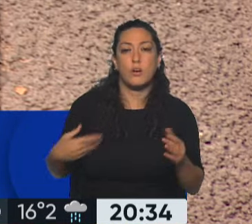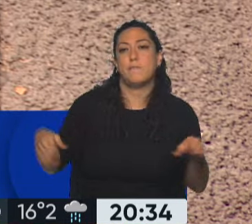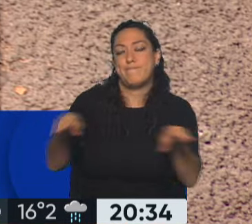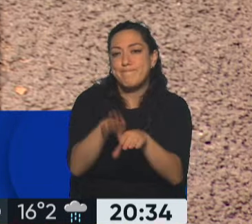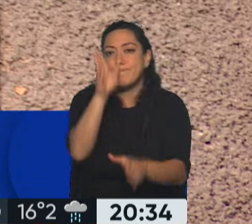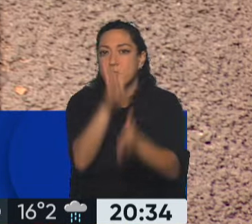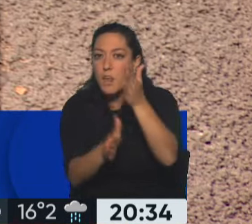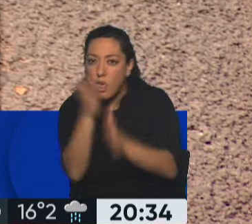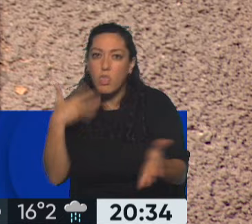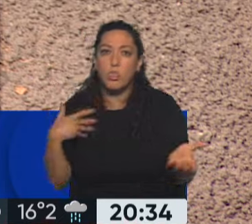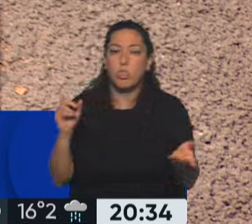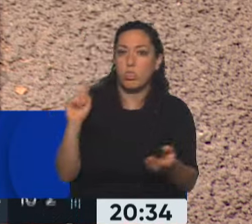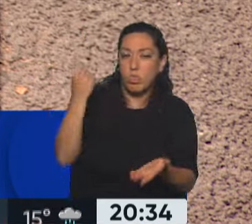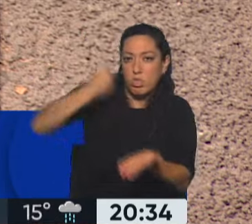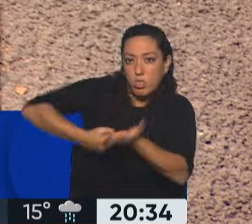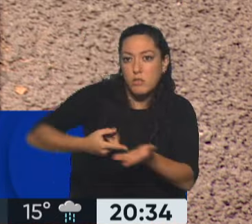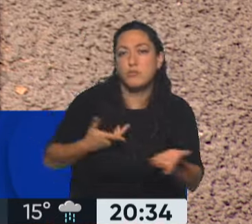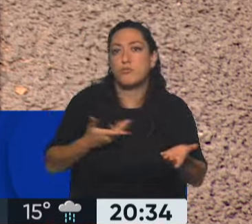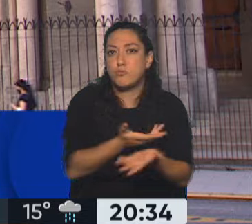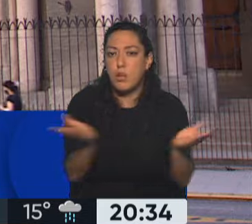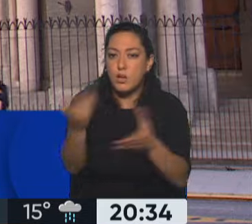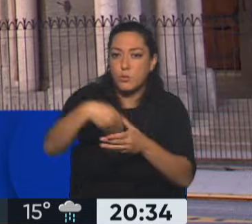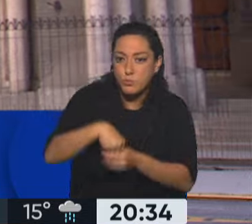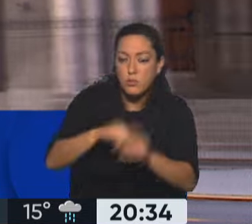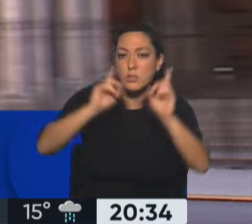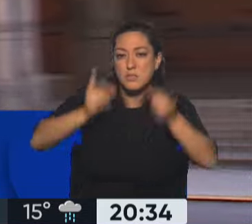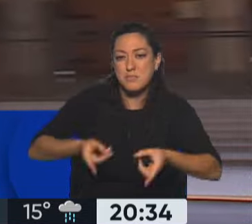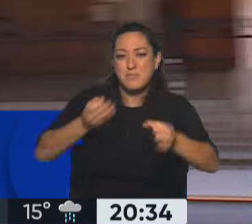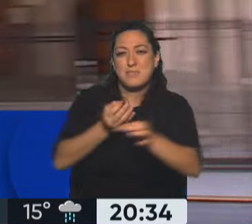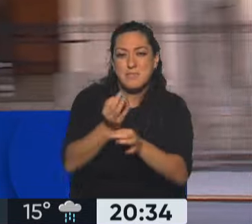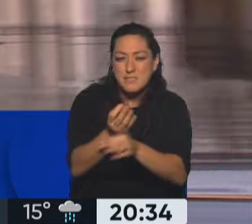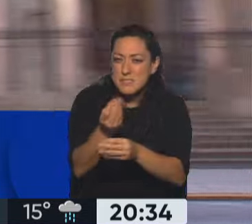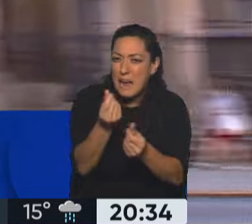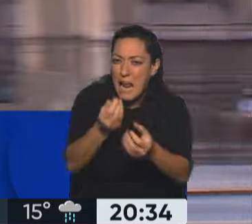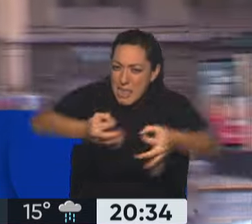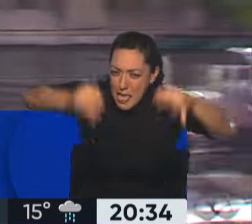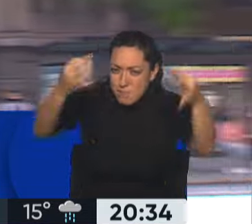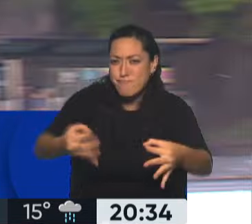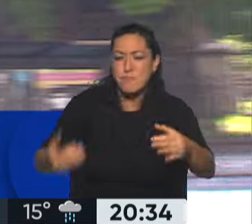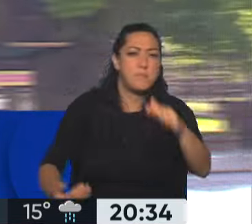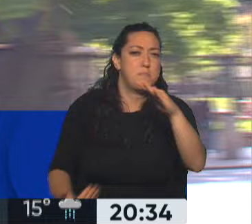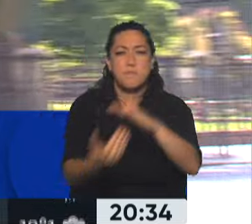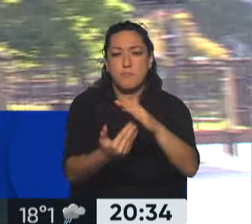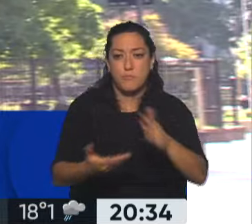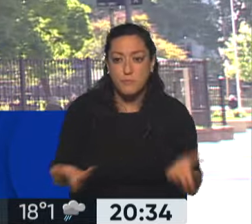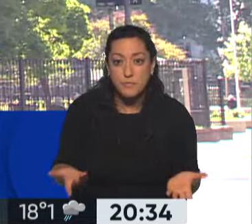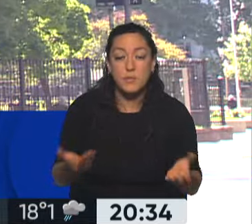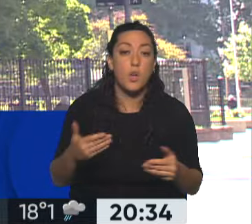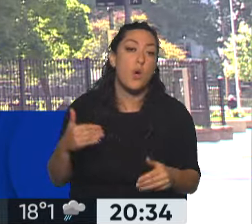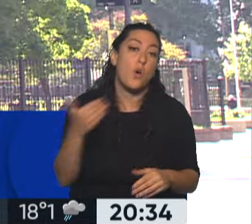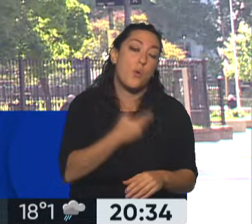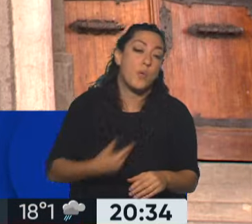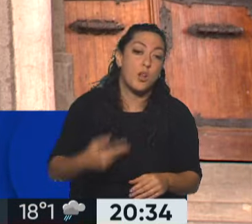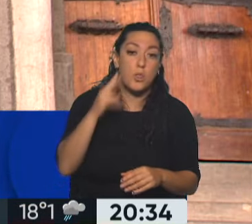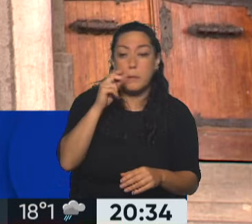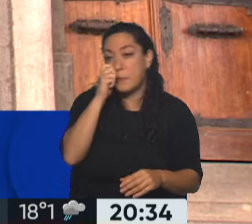gratuidad, autonomía, inclusión social y enseñanza con la máxima calidad académica. El Gobierno decidió prorrogar el presupuesto de